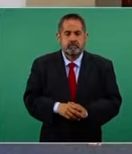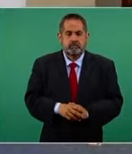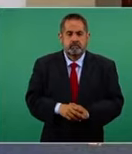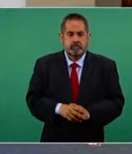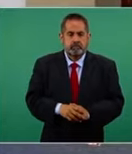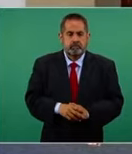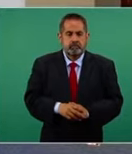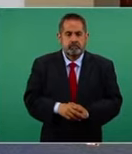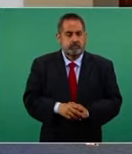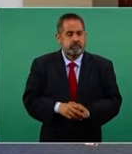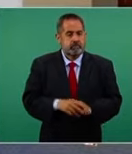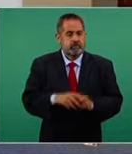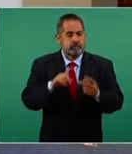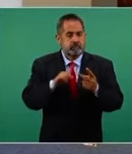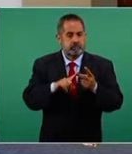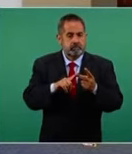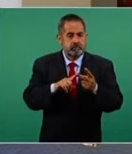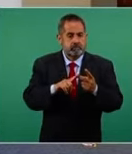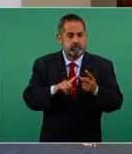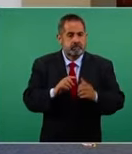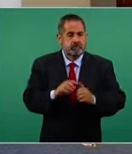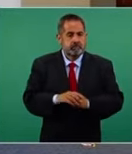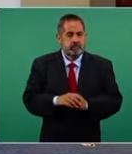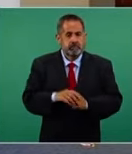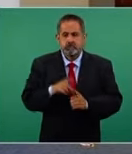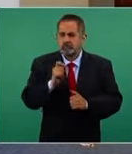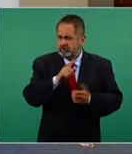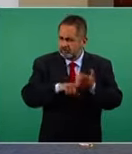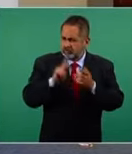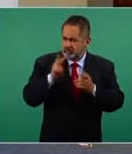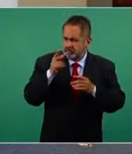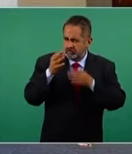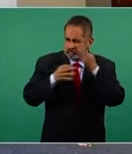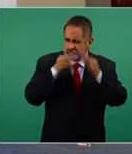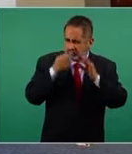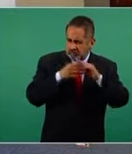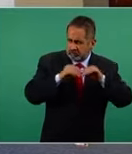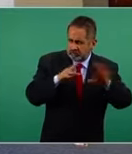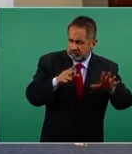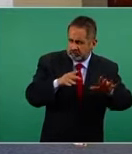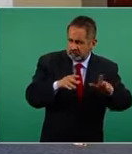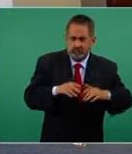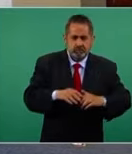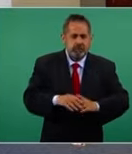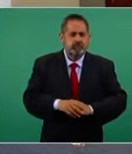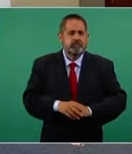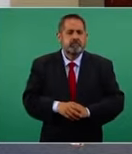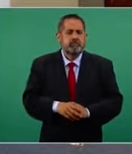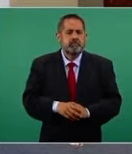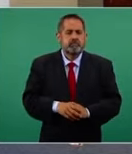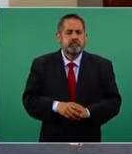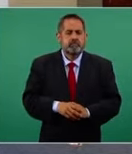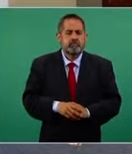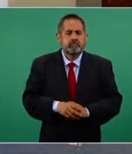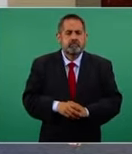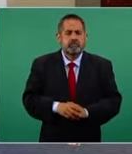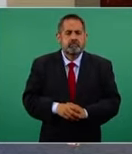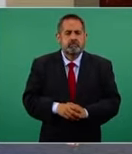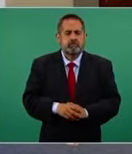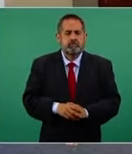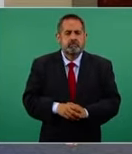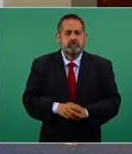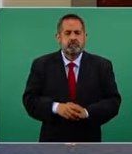Plana, interior. ¿Es publicidad? ¿Es publicidad? ¿Es la razón por la razón que son artículos de la Corte?